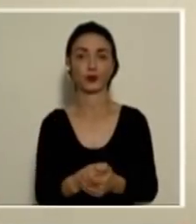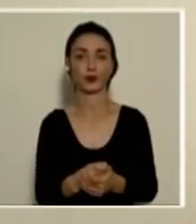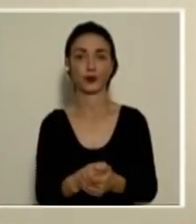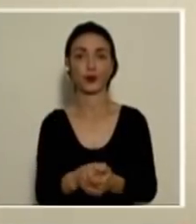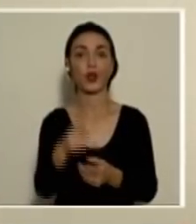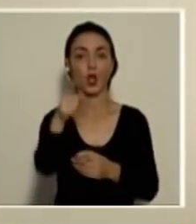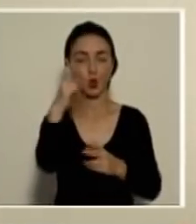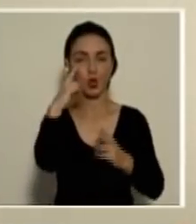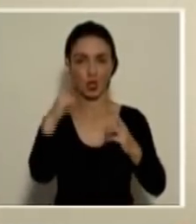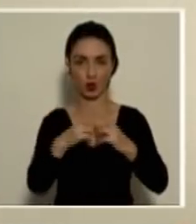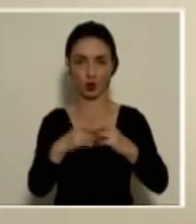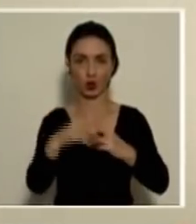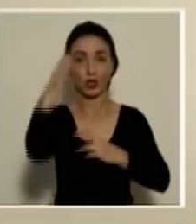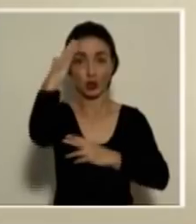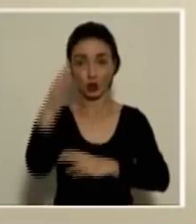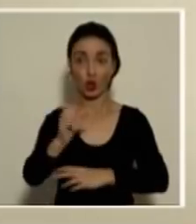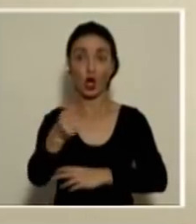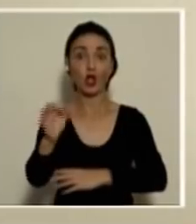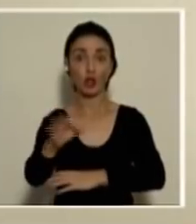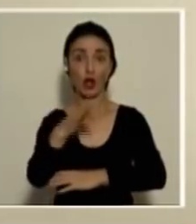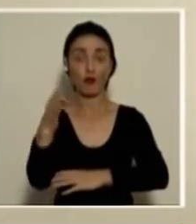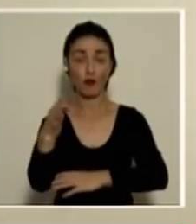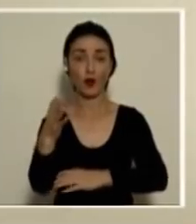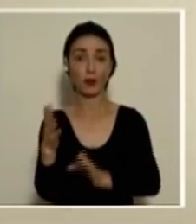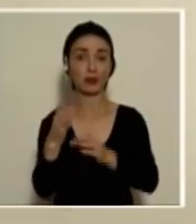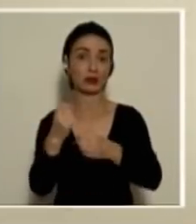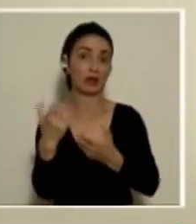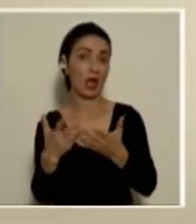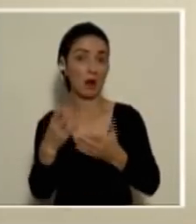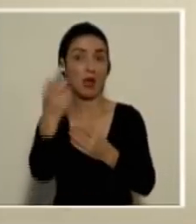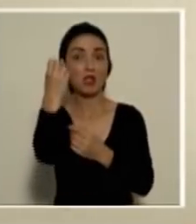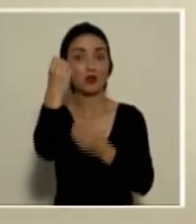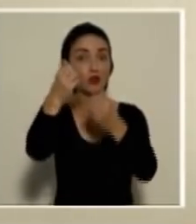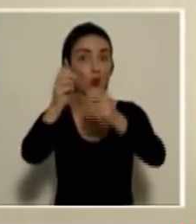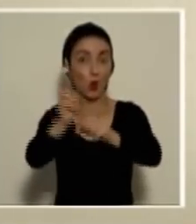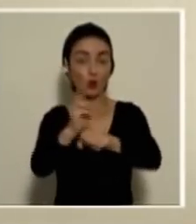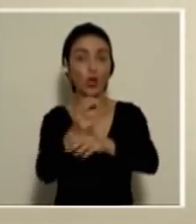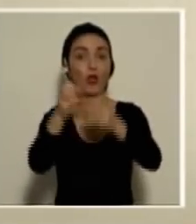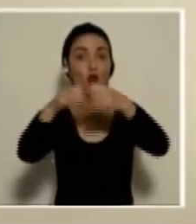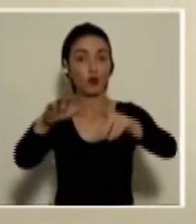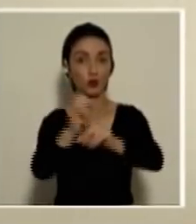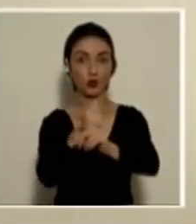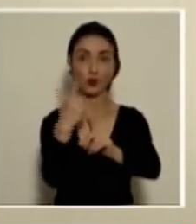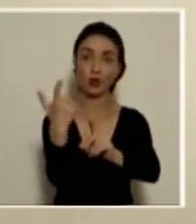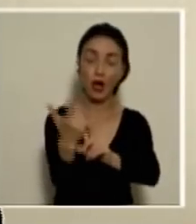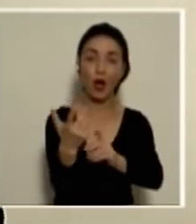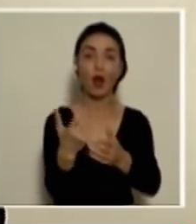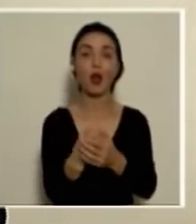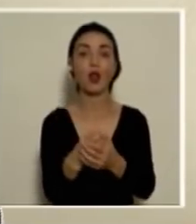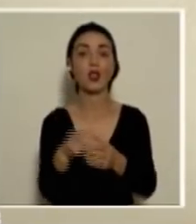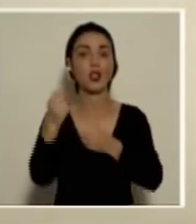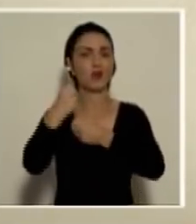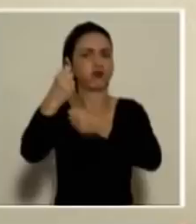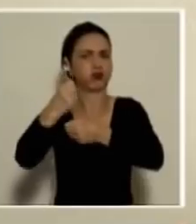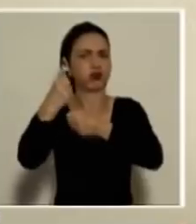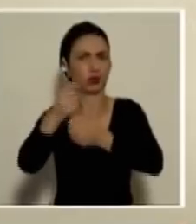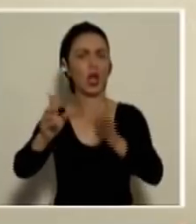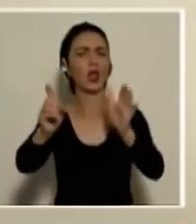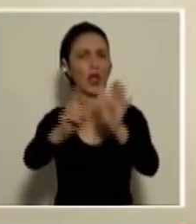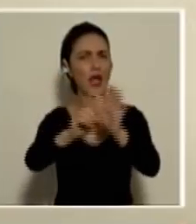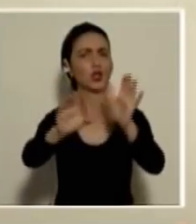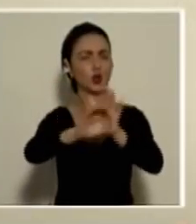conocen. Creo que existen otras formas de hacerlo, de repente por redes sociales. La posibilidad de manifestación es un derecho